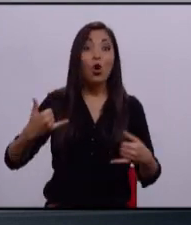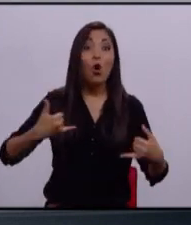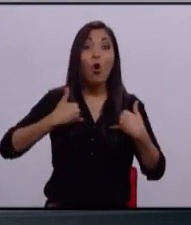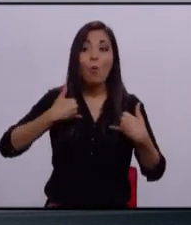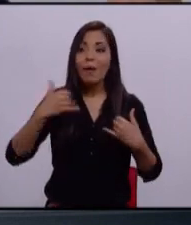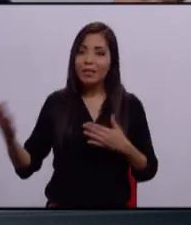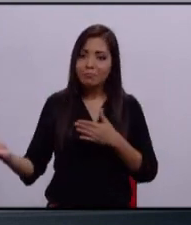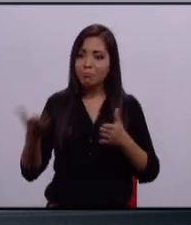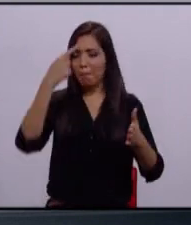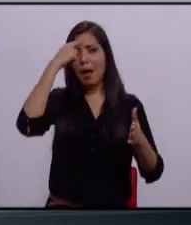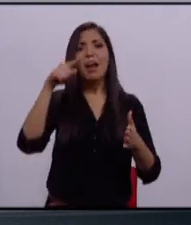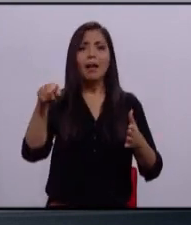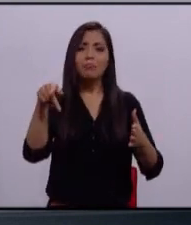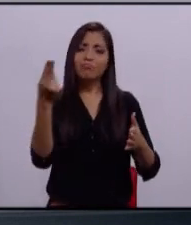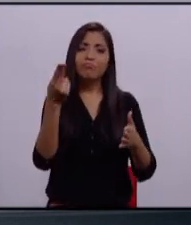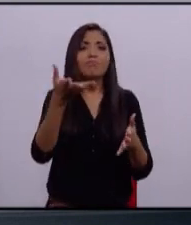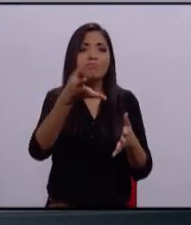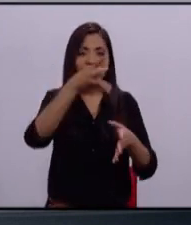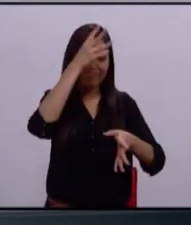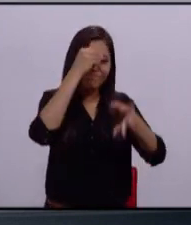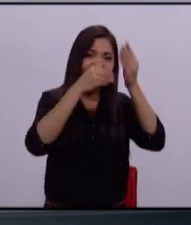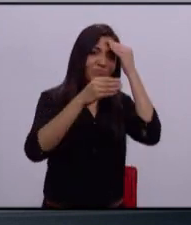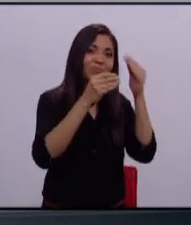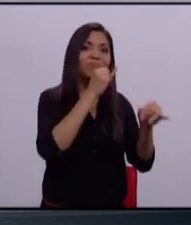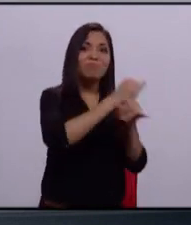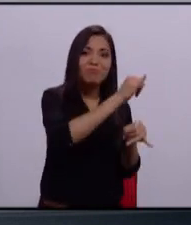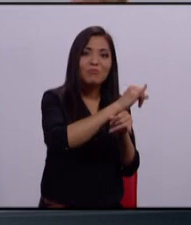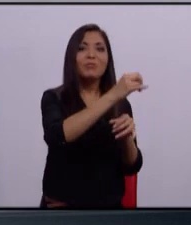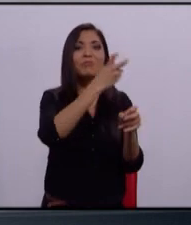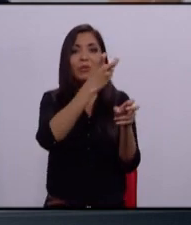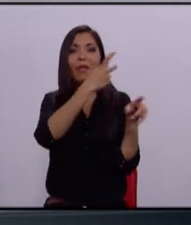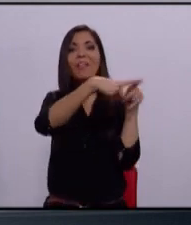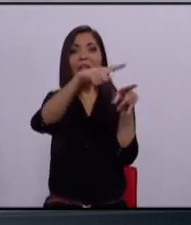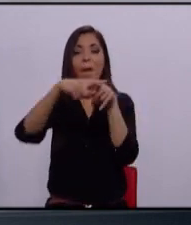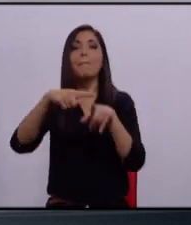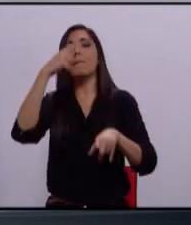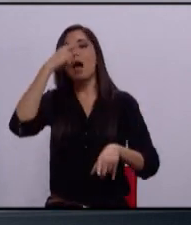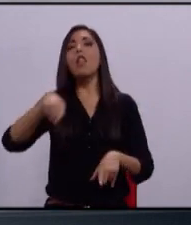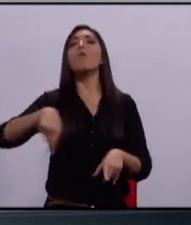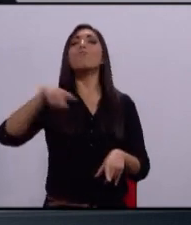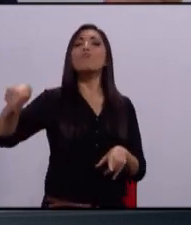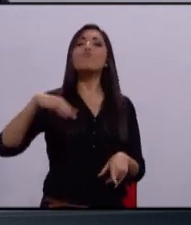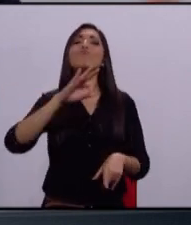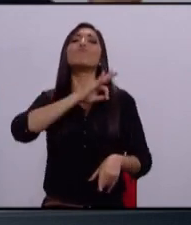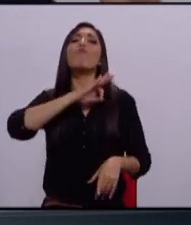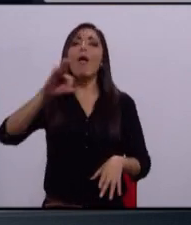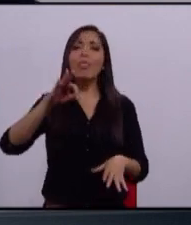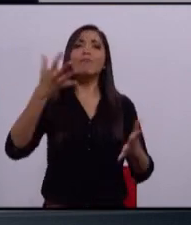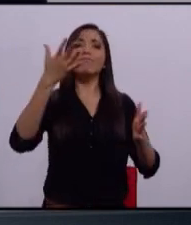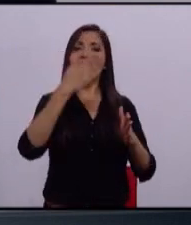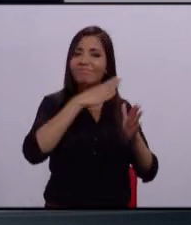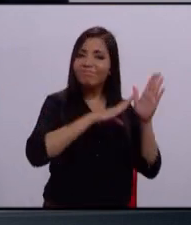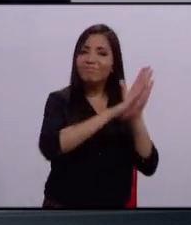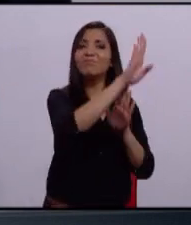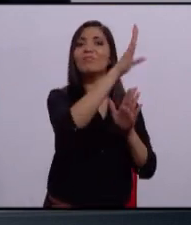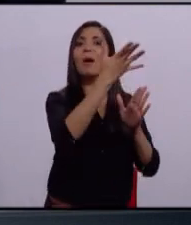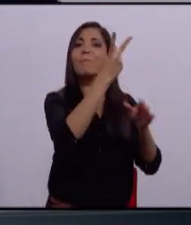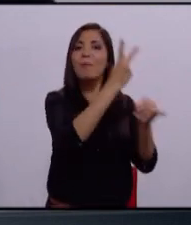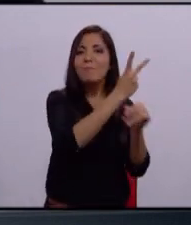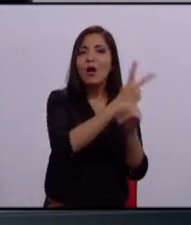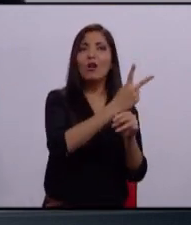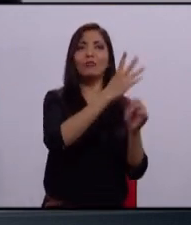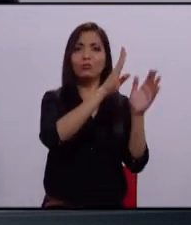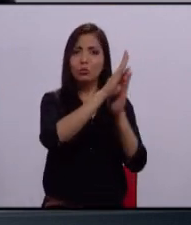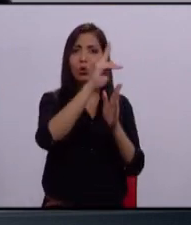oficios y que posteriormente ellos, si así lo deciden, puedan ir a las preparatorias o puedan ir incluso a las universidades.